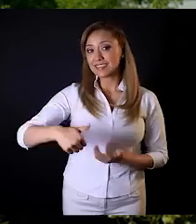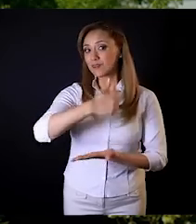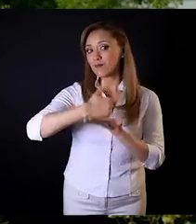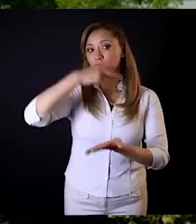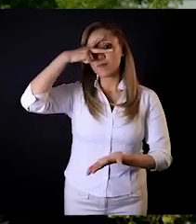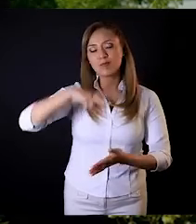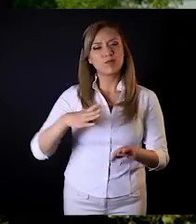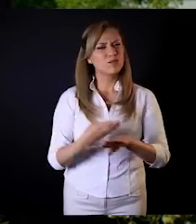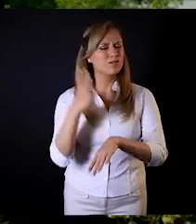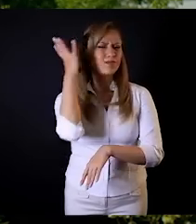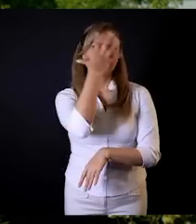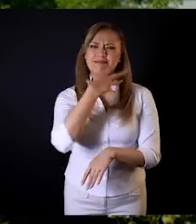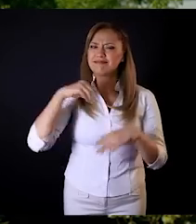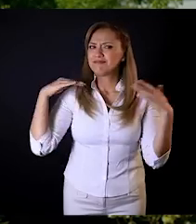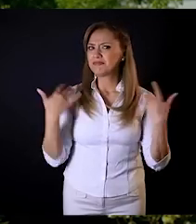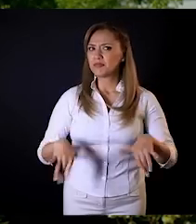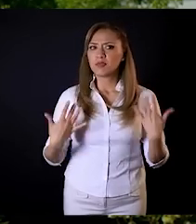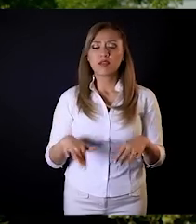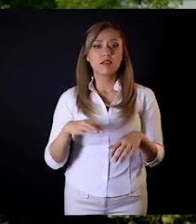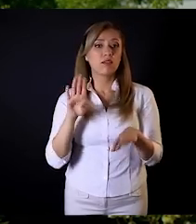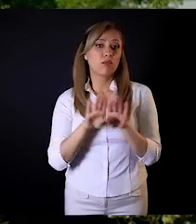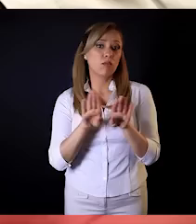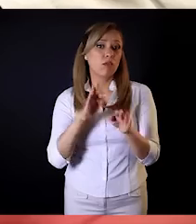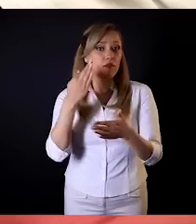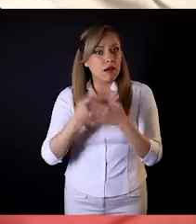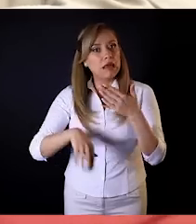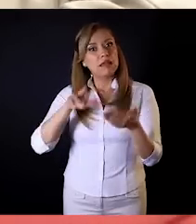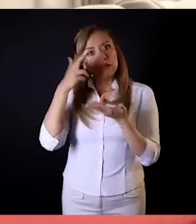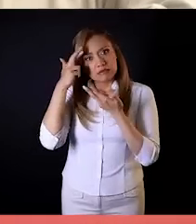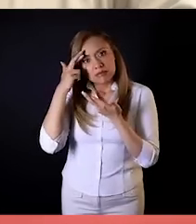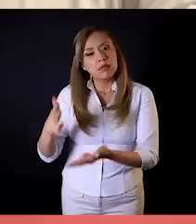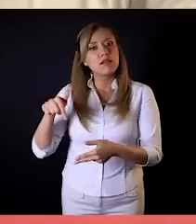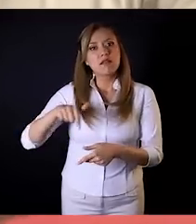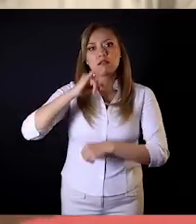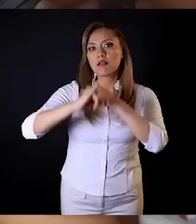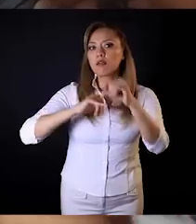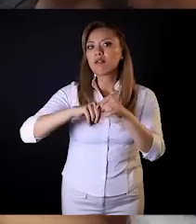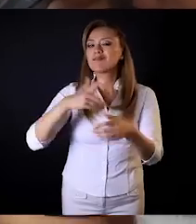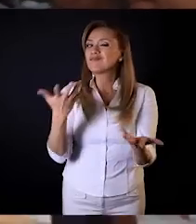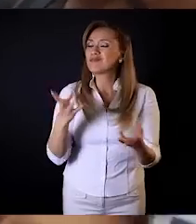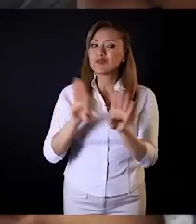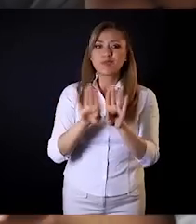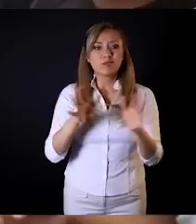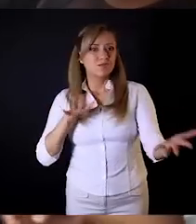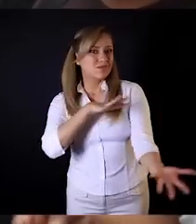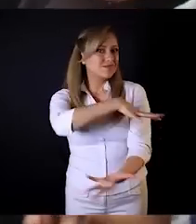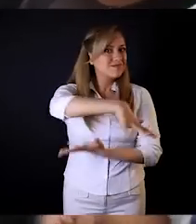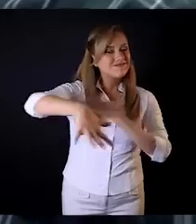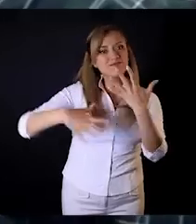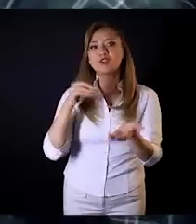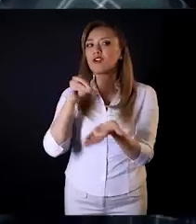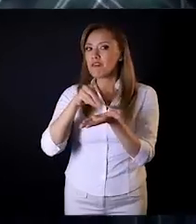La Ciudad de México es espectacular. Y si no tiene todo el reconocimiento internacional que merece, se debe a los enormes contrastes y